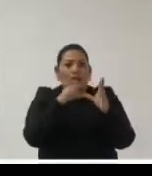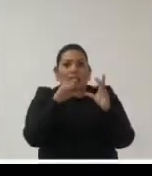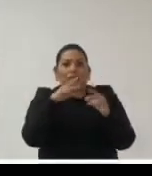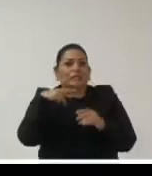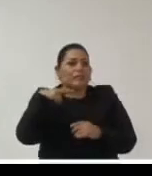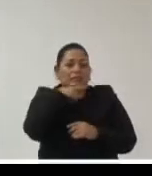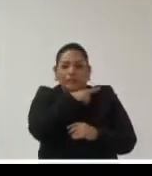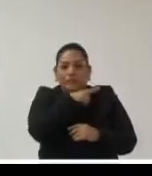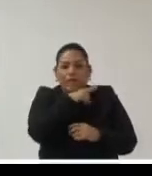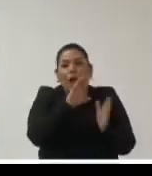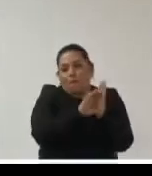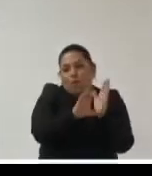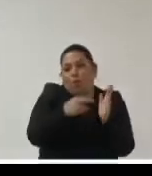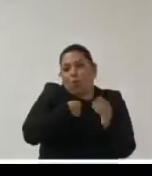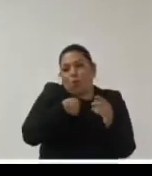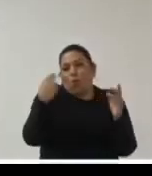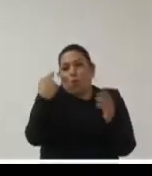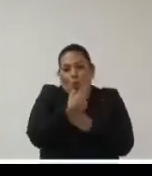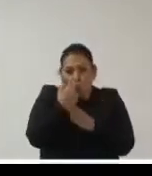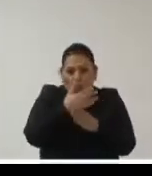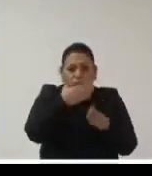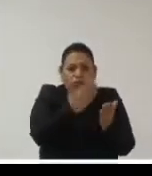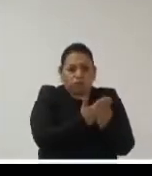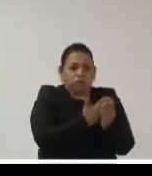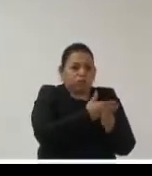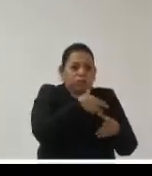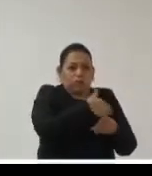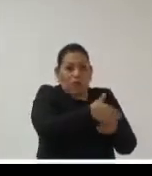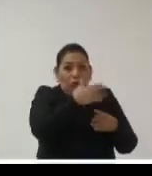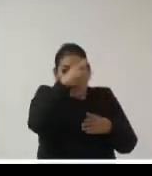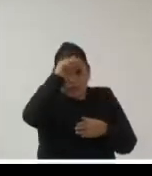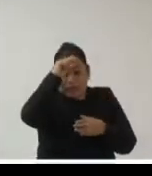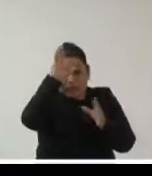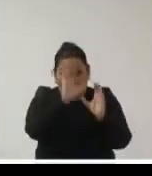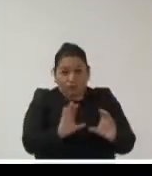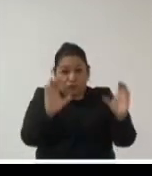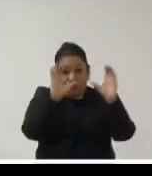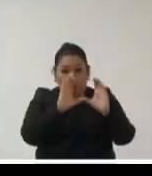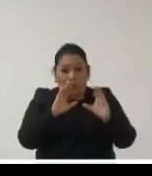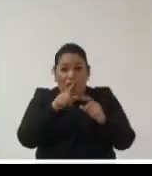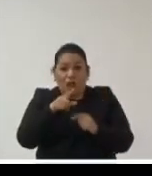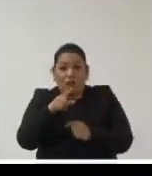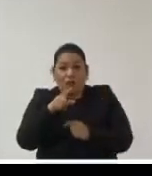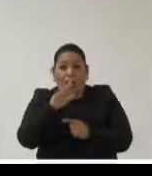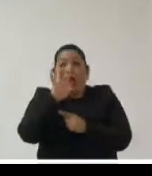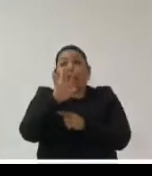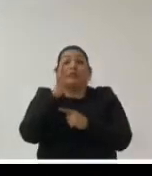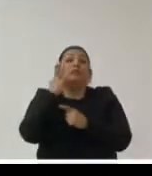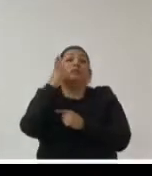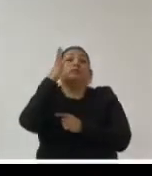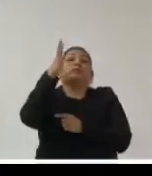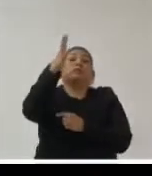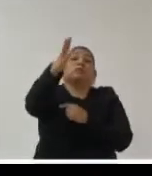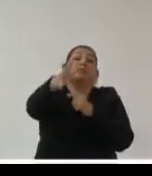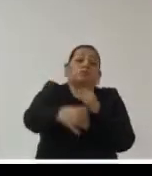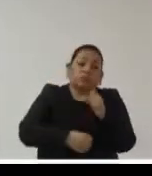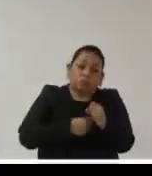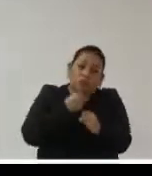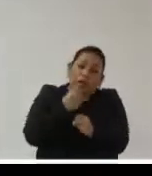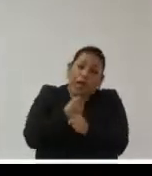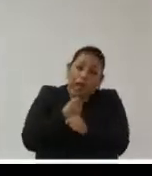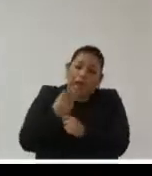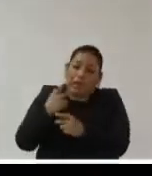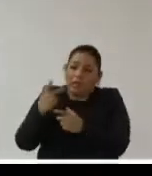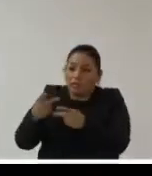ejemplo si yo necesito archivistas que sepan inteligencia artificial no puedo demorarme cinco años para tener un archivista que sepa